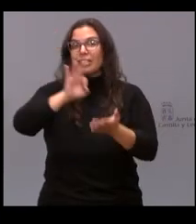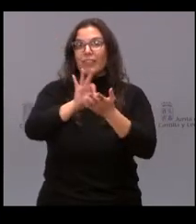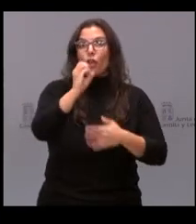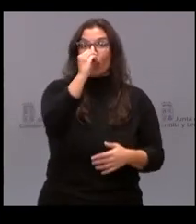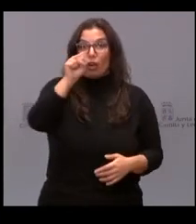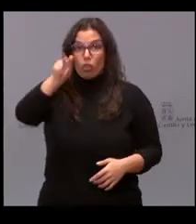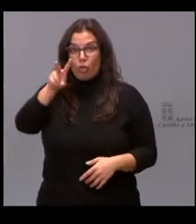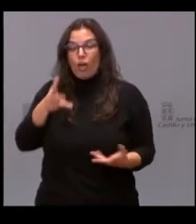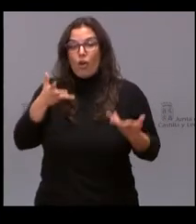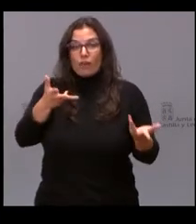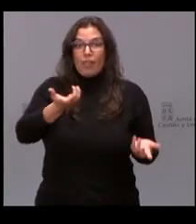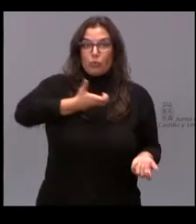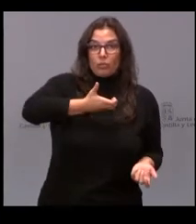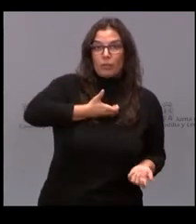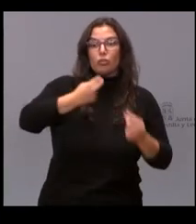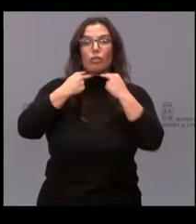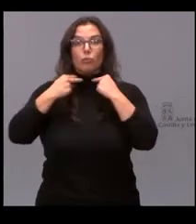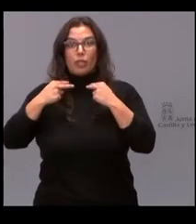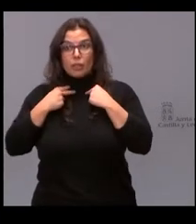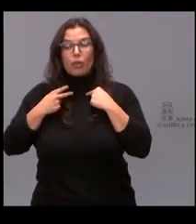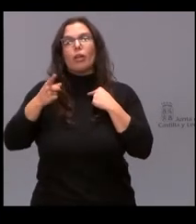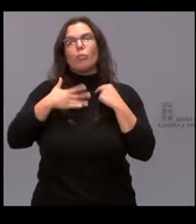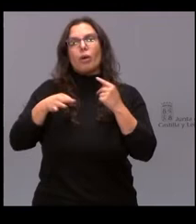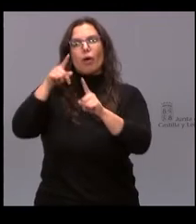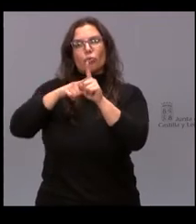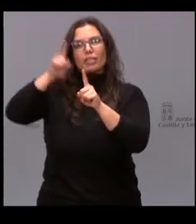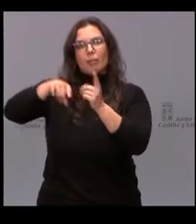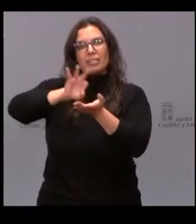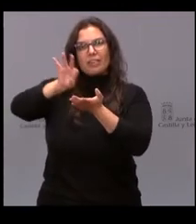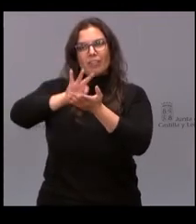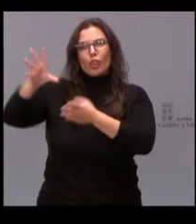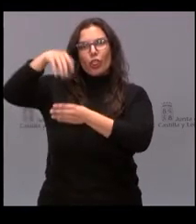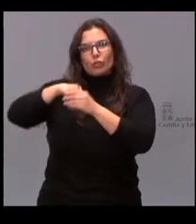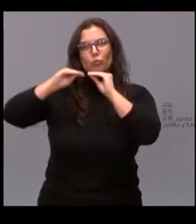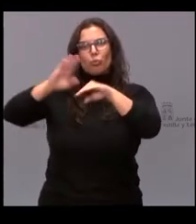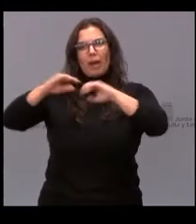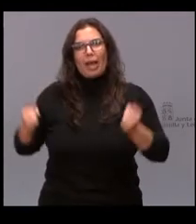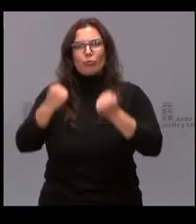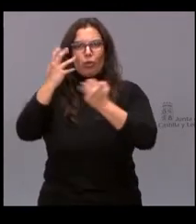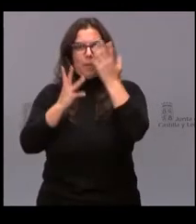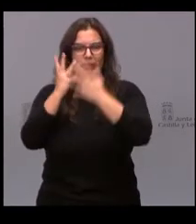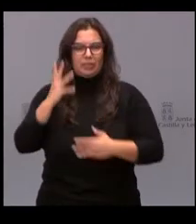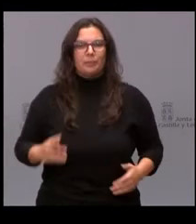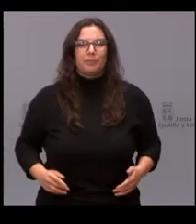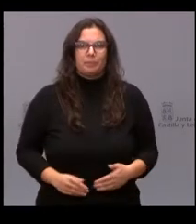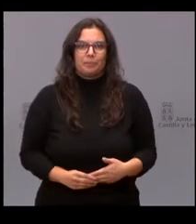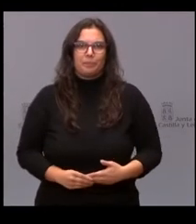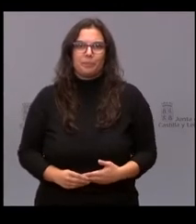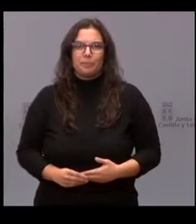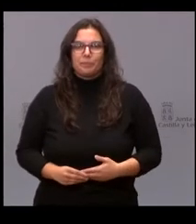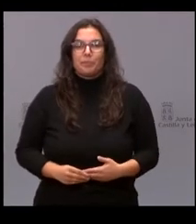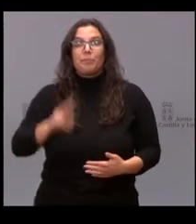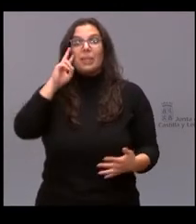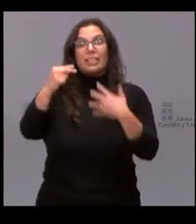ayuntamientos y las diputaciones provinciales el uso de este servicio para sus actuaciones administrativas. La